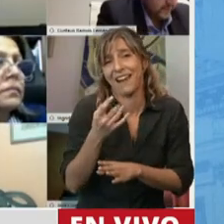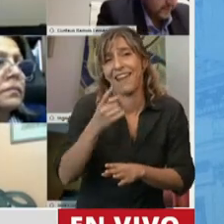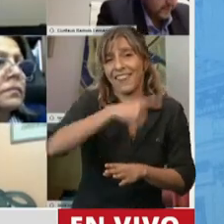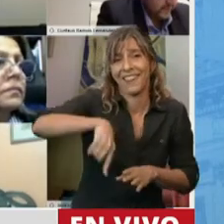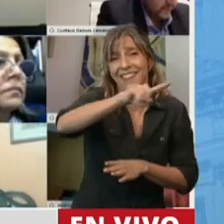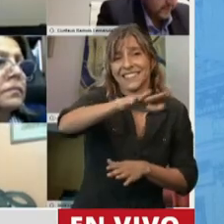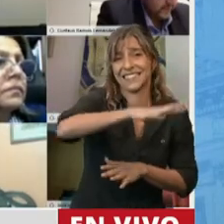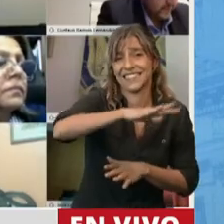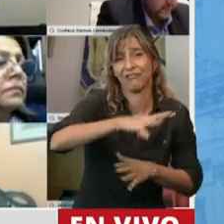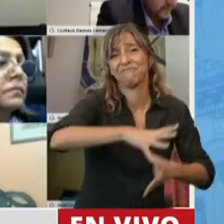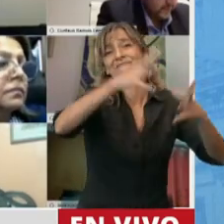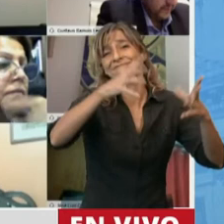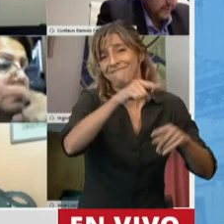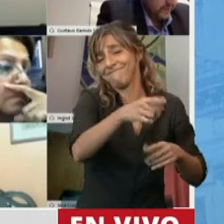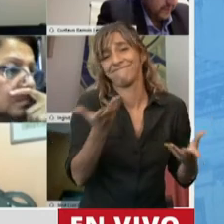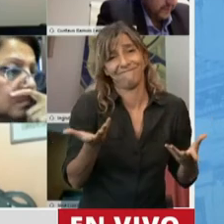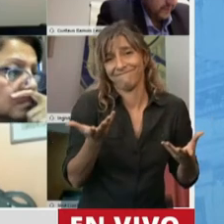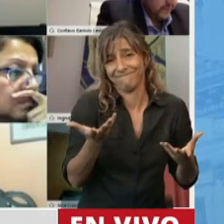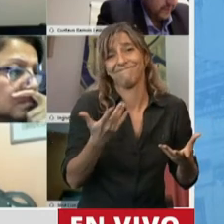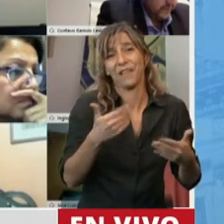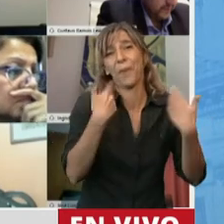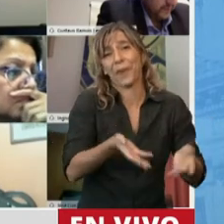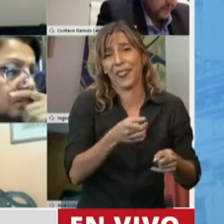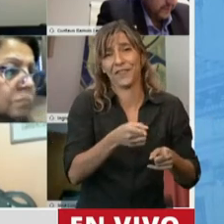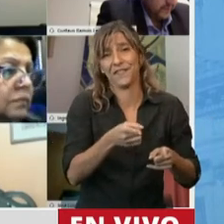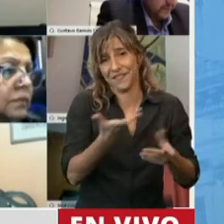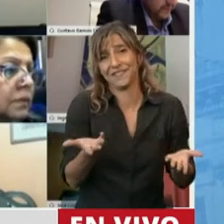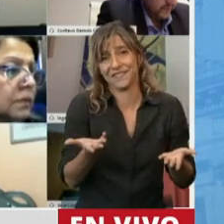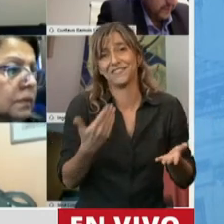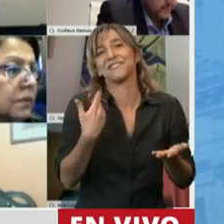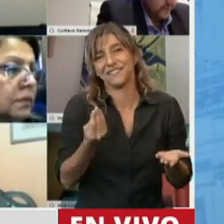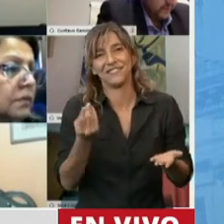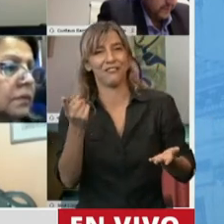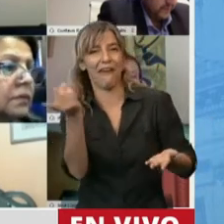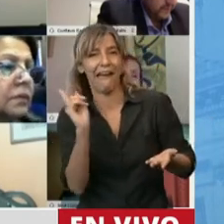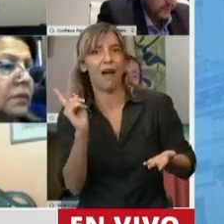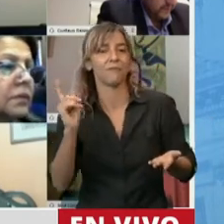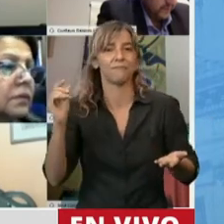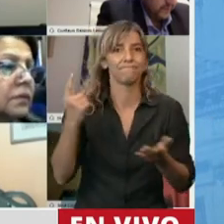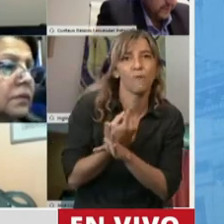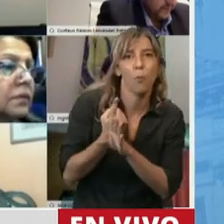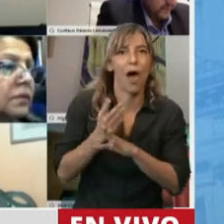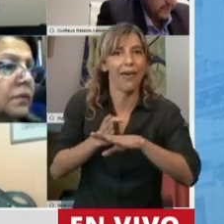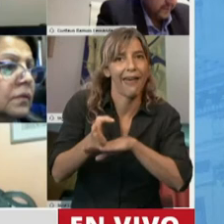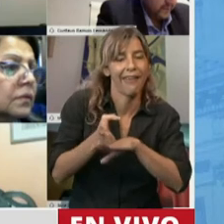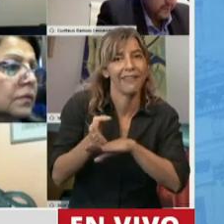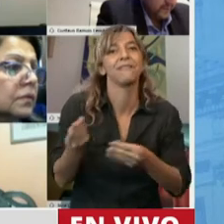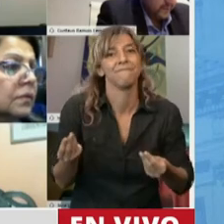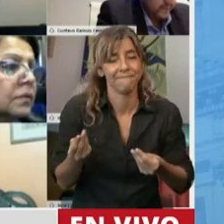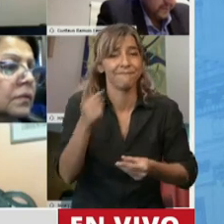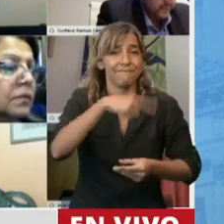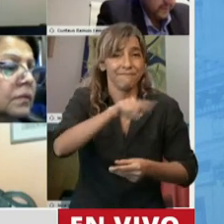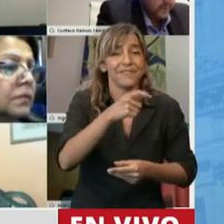logren ingresar a este registro. de esa manera evadir las cargas sociales y todas aquellas cargas que